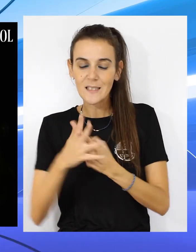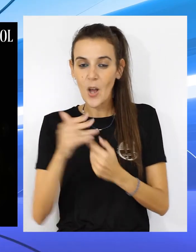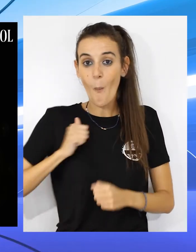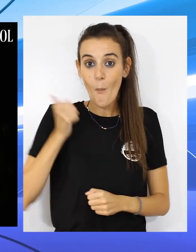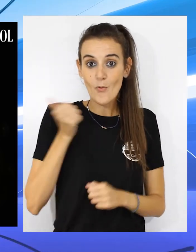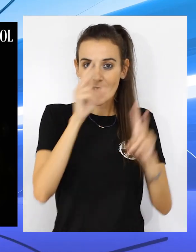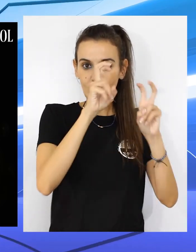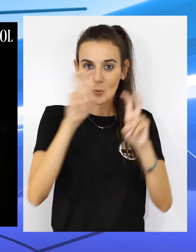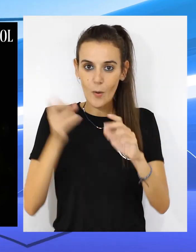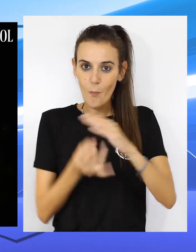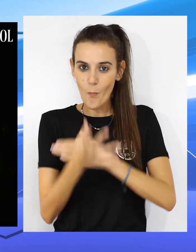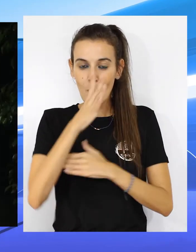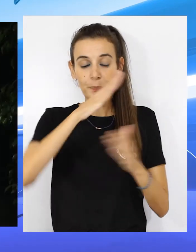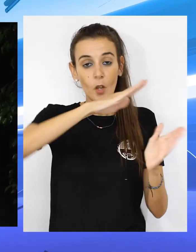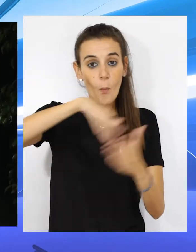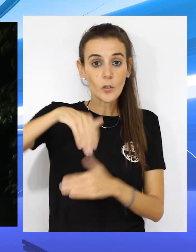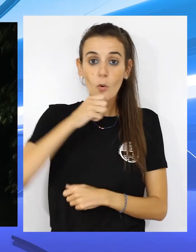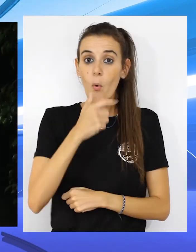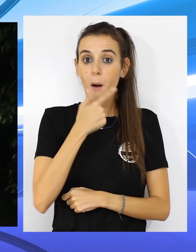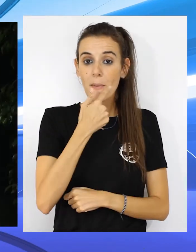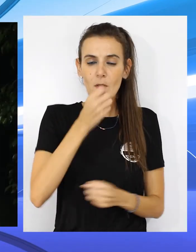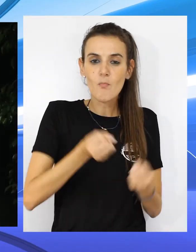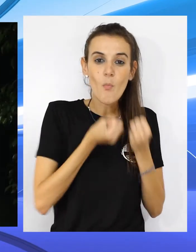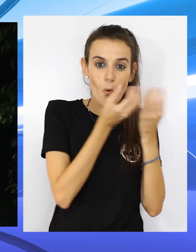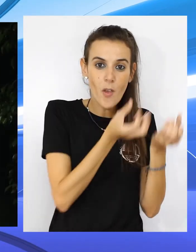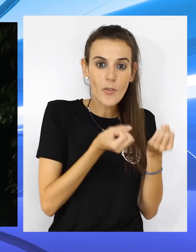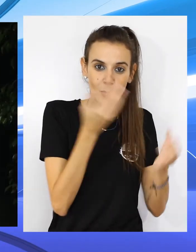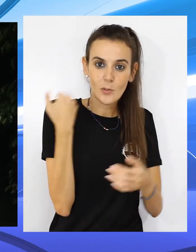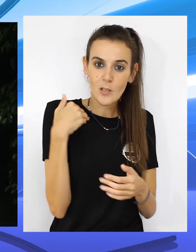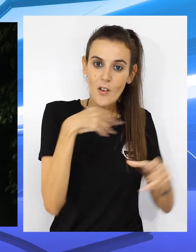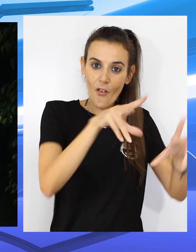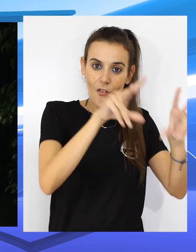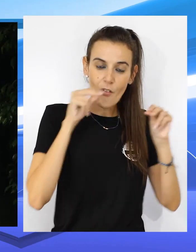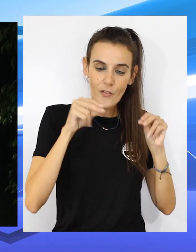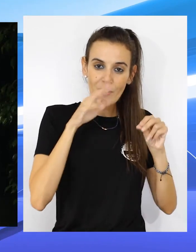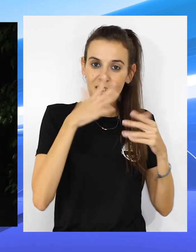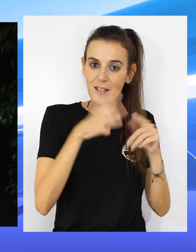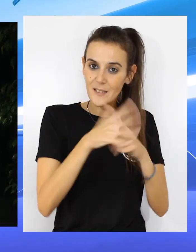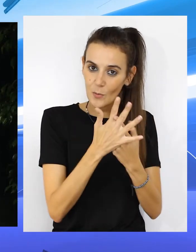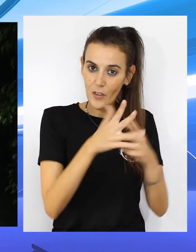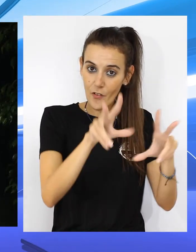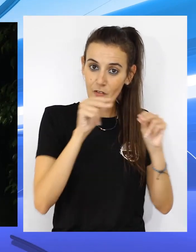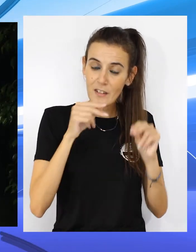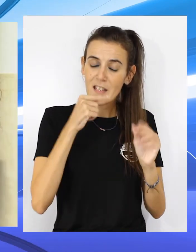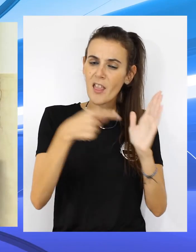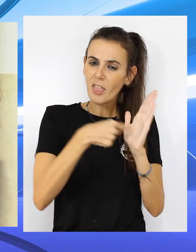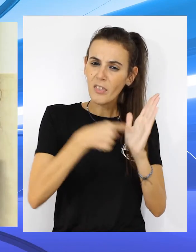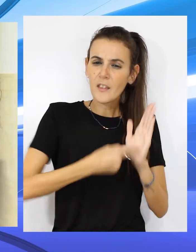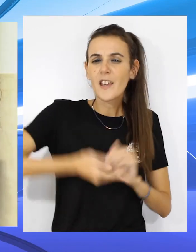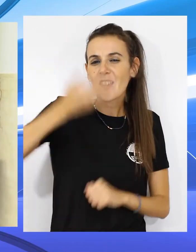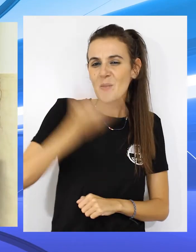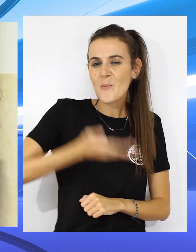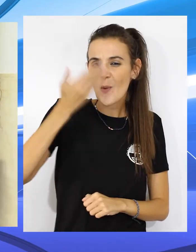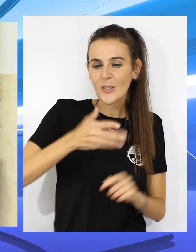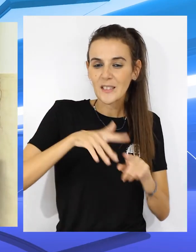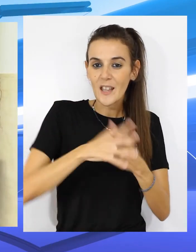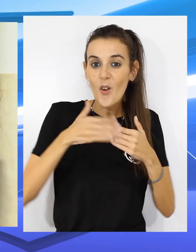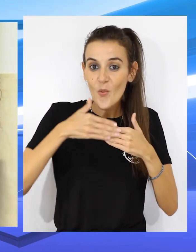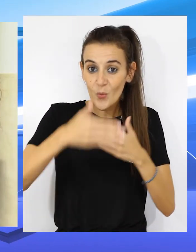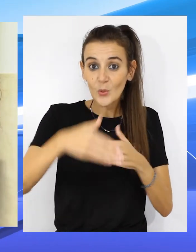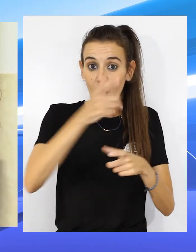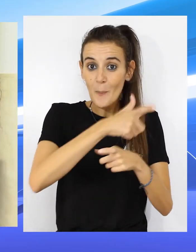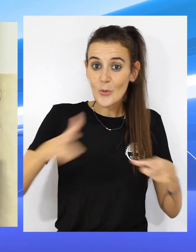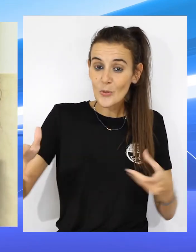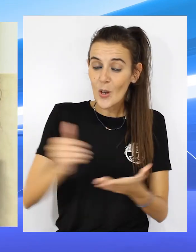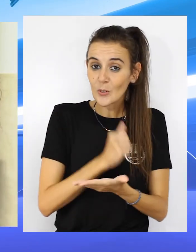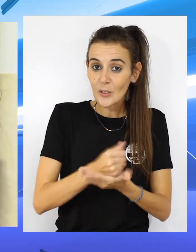nuevas oportunidades. Por último, Juan Vivas, cuyo discurso ha dado por concluida a la inauguración del evento, ha destacado la importancia de este